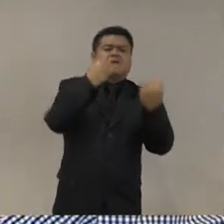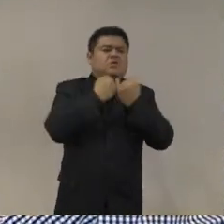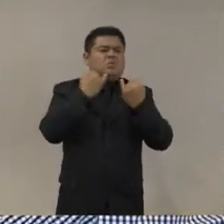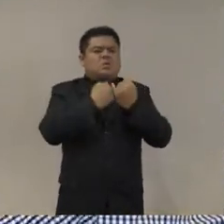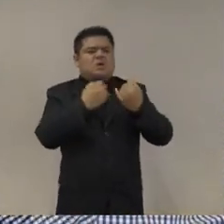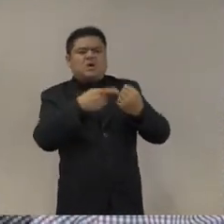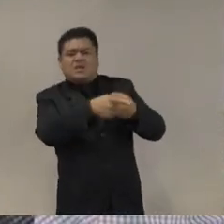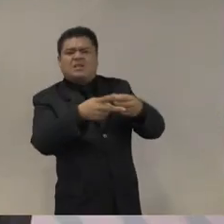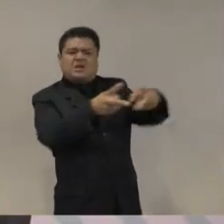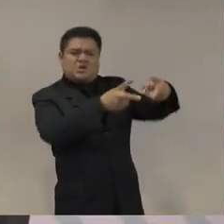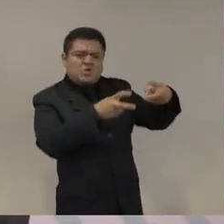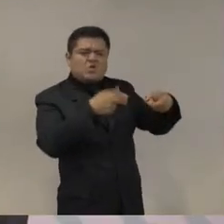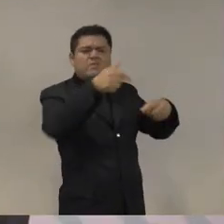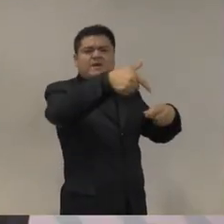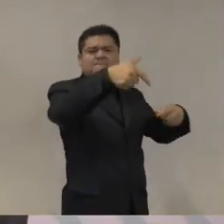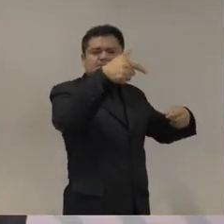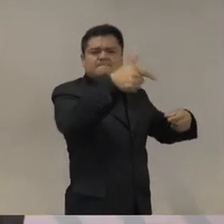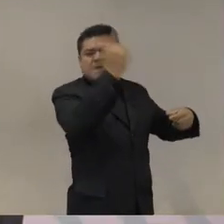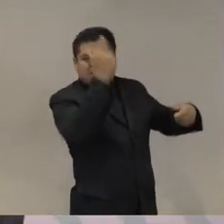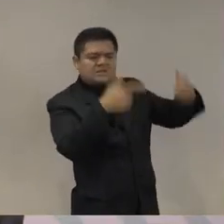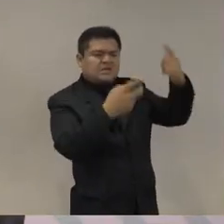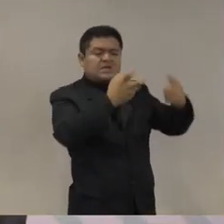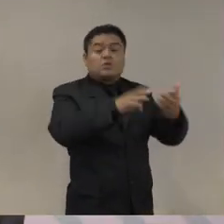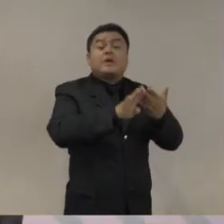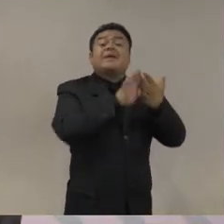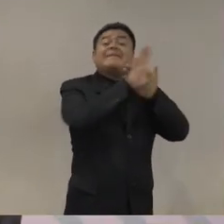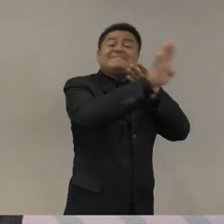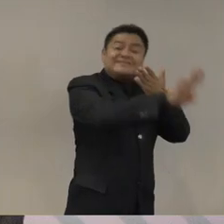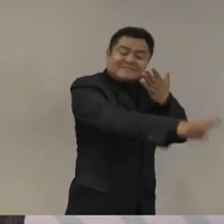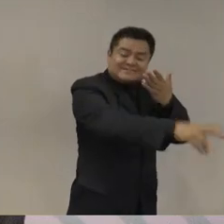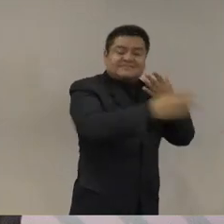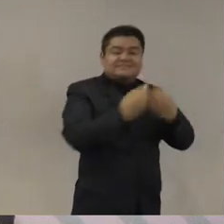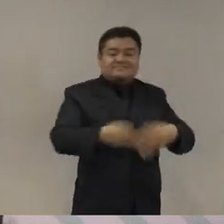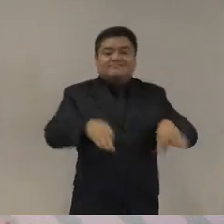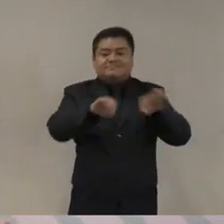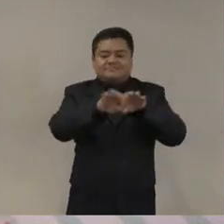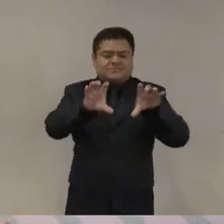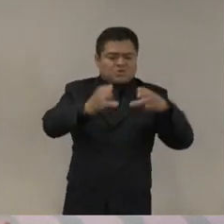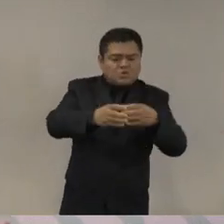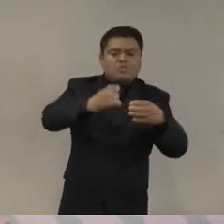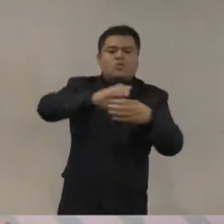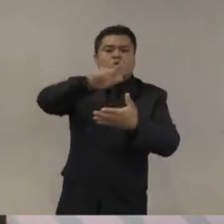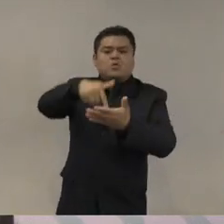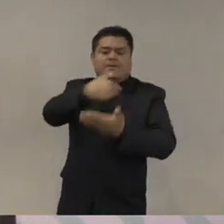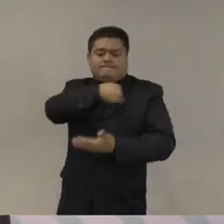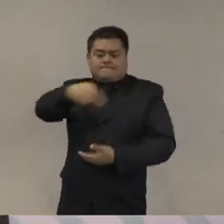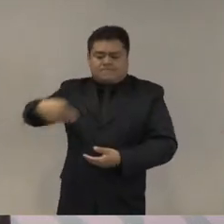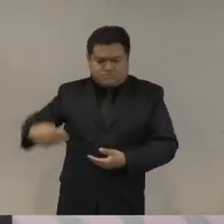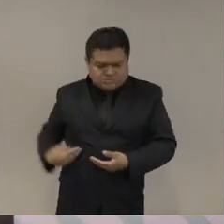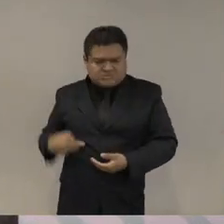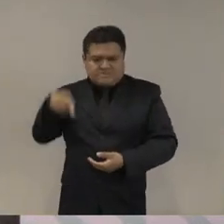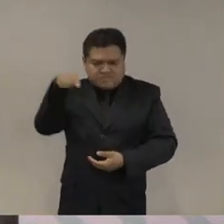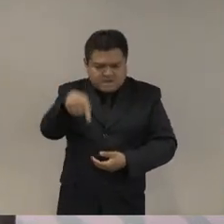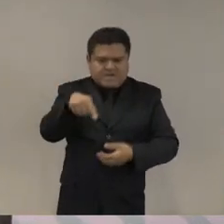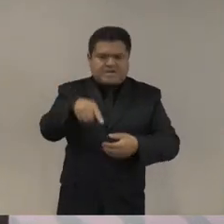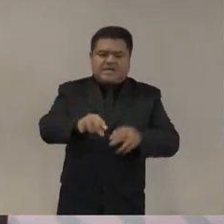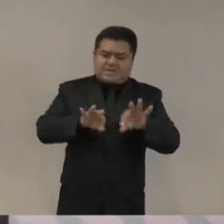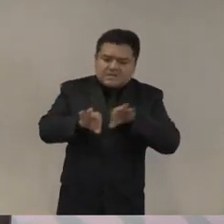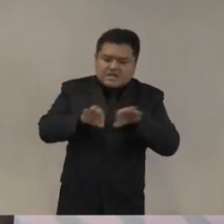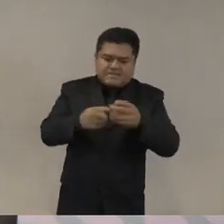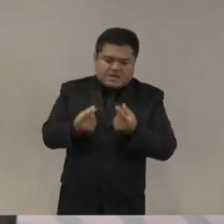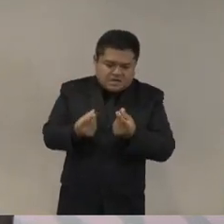de estos temas que empiecen a generar un clima propicio para la regeneración de estos tejidos y una menor